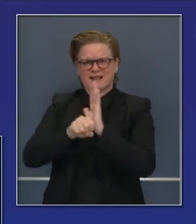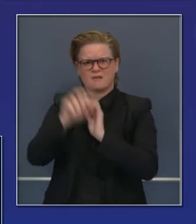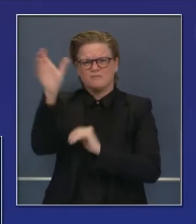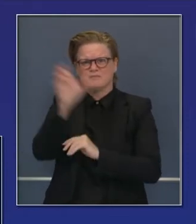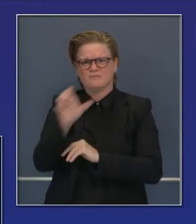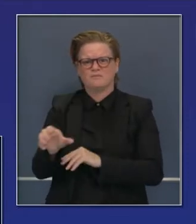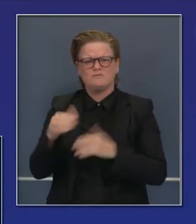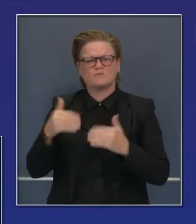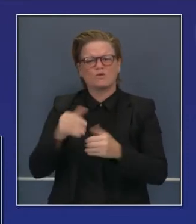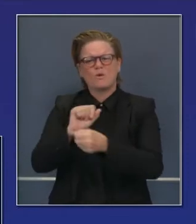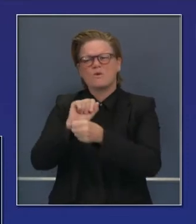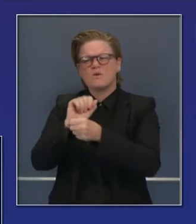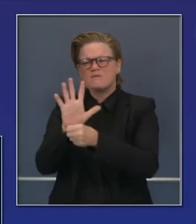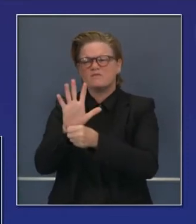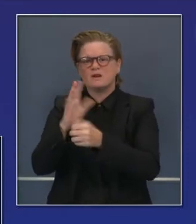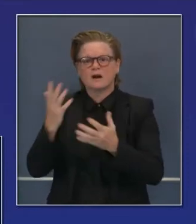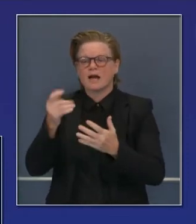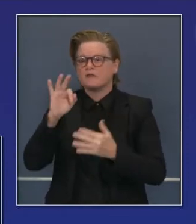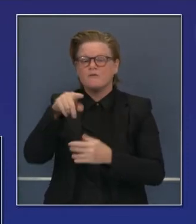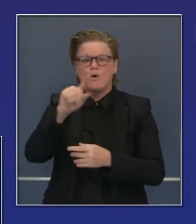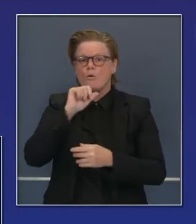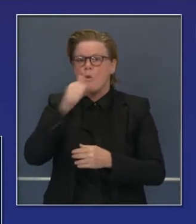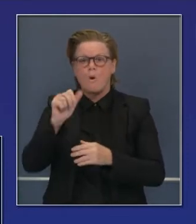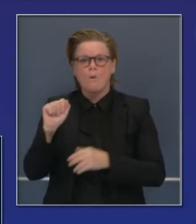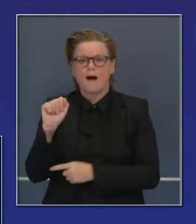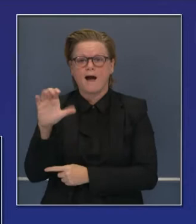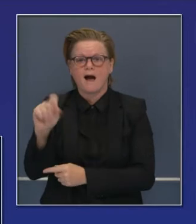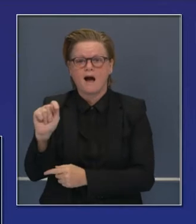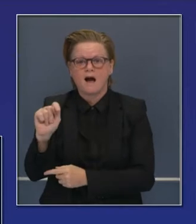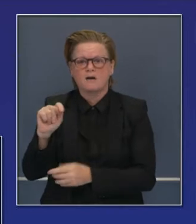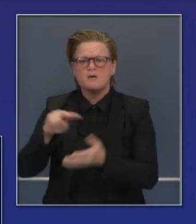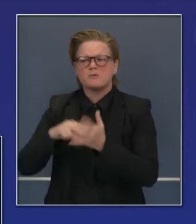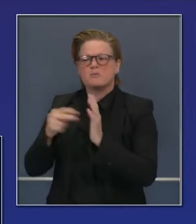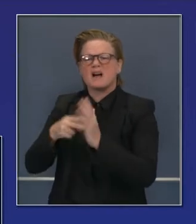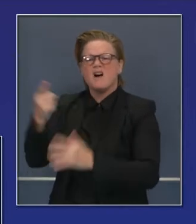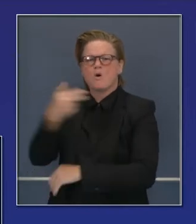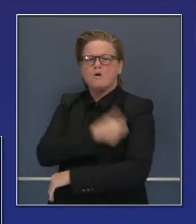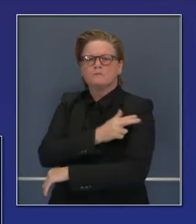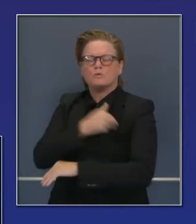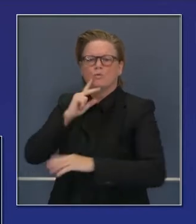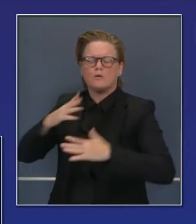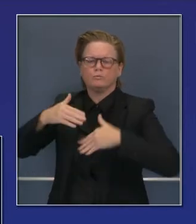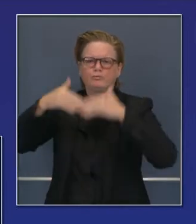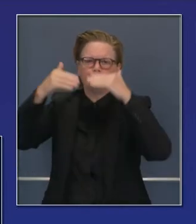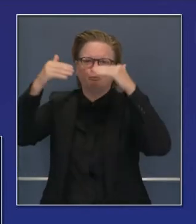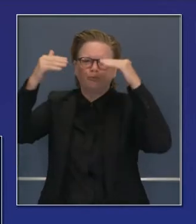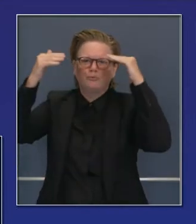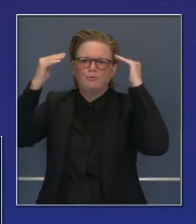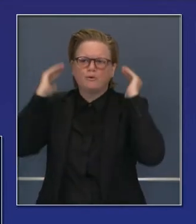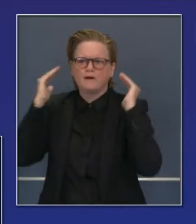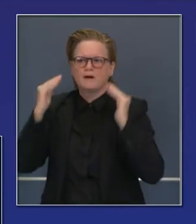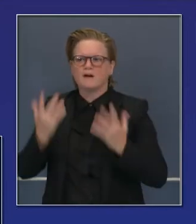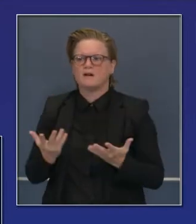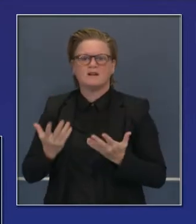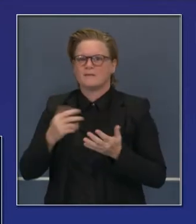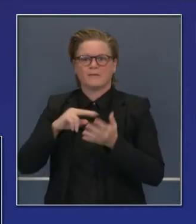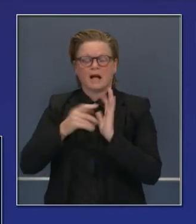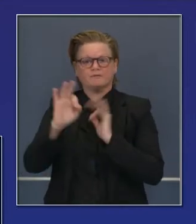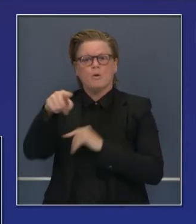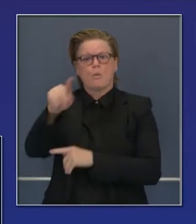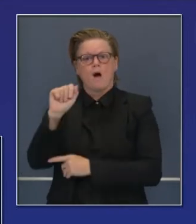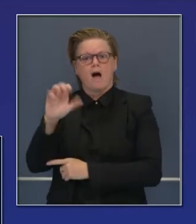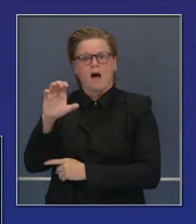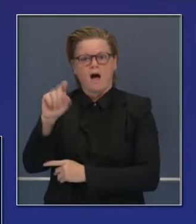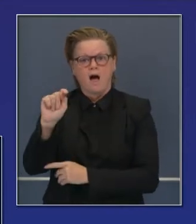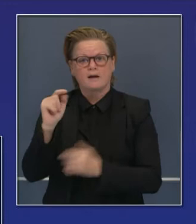En resumidas cuentas, si no actuamos ahora, nuestro sistema de hospitales estará abrumado. Si no actuamos ahora, seguiremos viendo